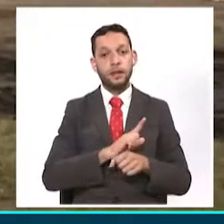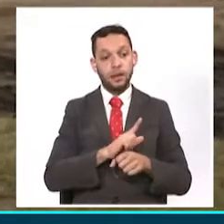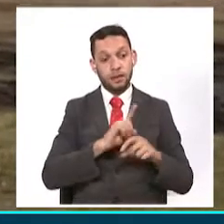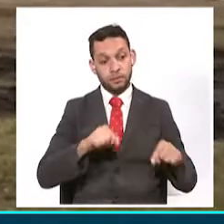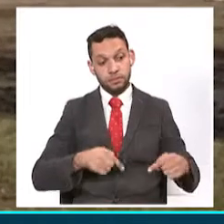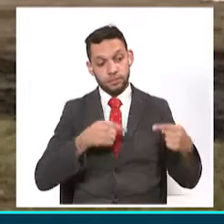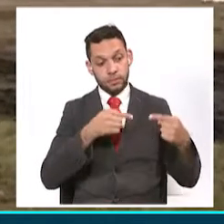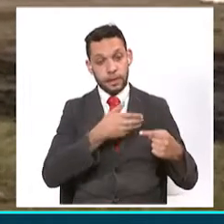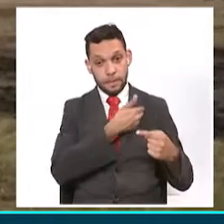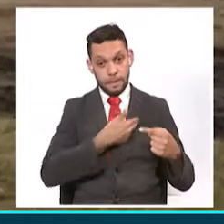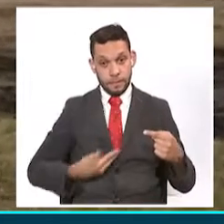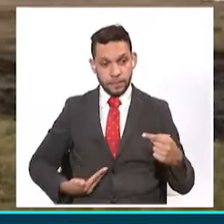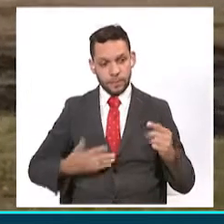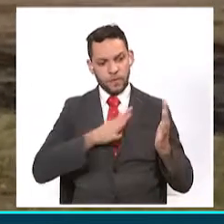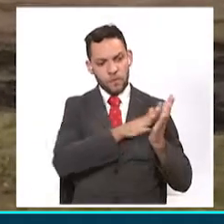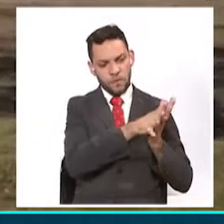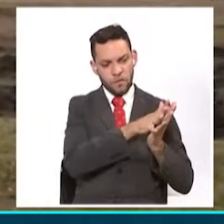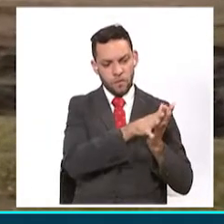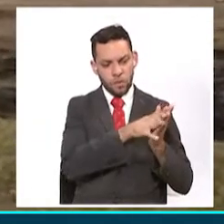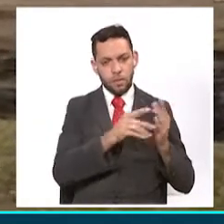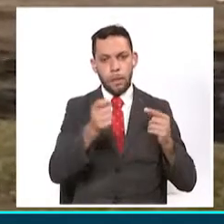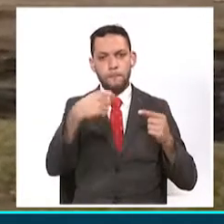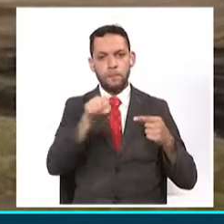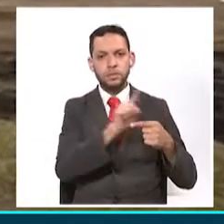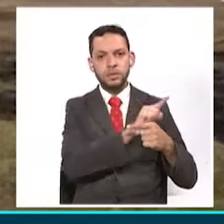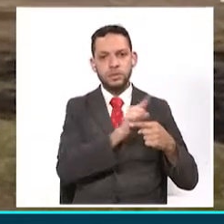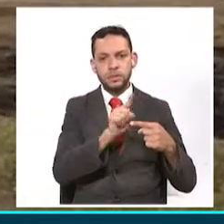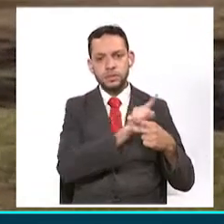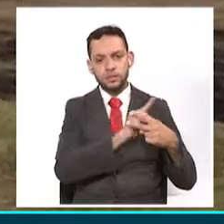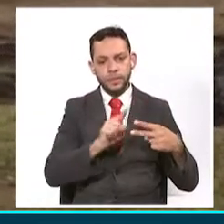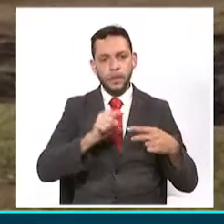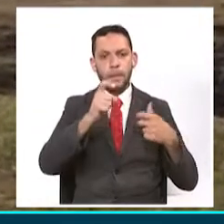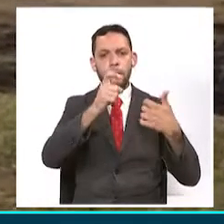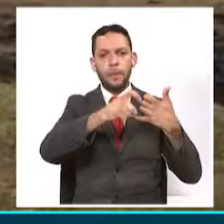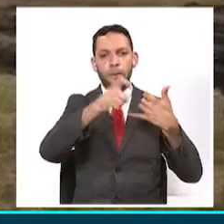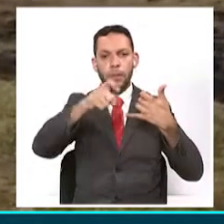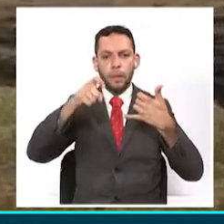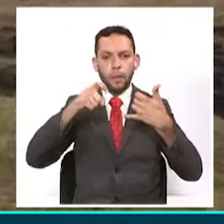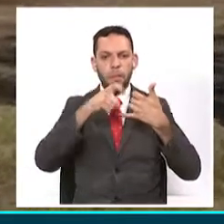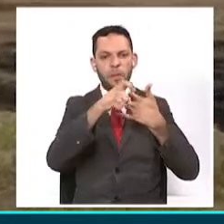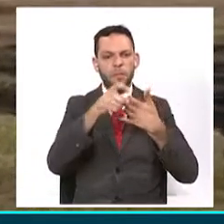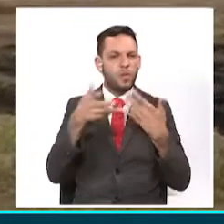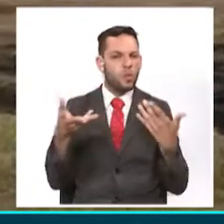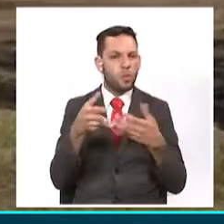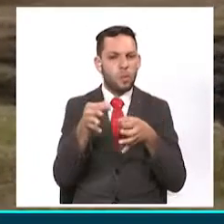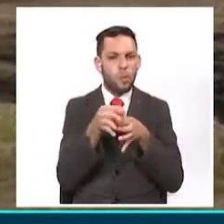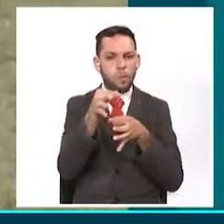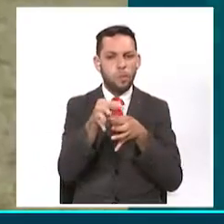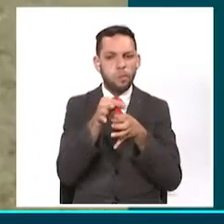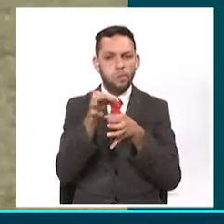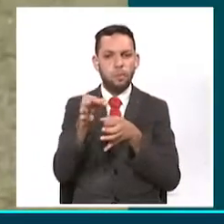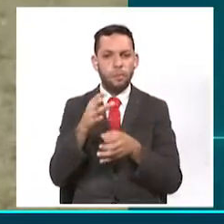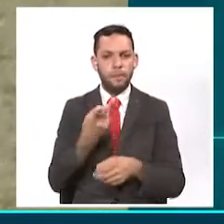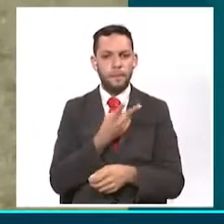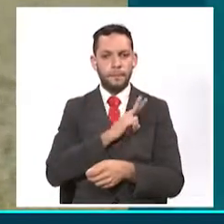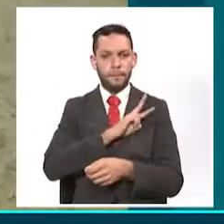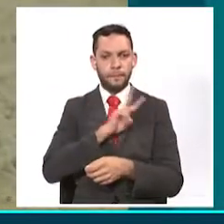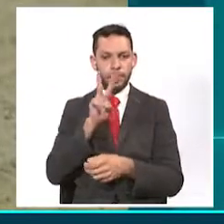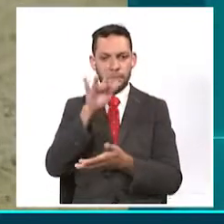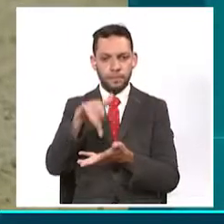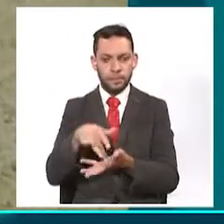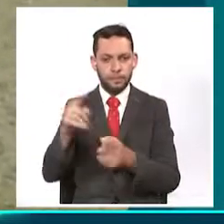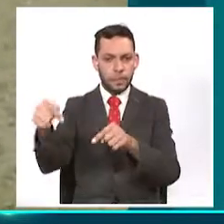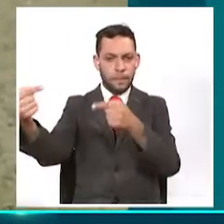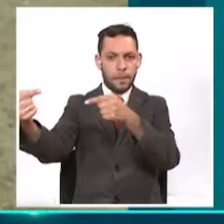las próximas semanas tienen planeado hacer un recorrido por varios municipios del Valle del Cauca para disputar varios encuentros con las delegaciones de ese